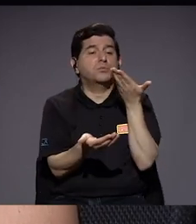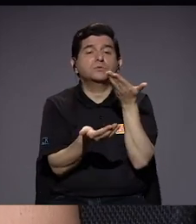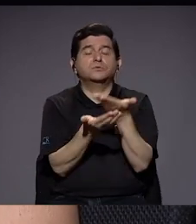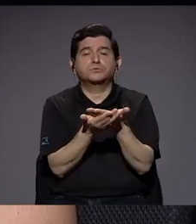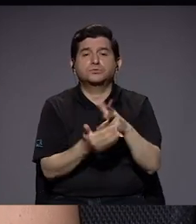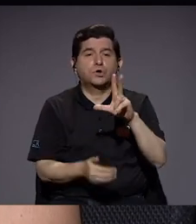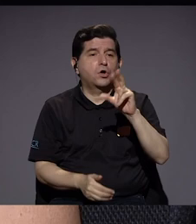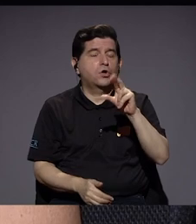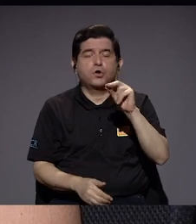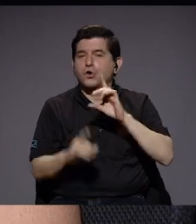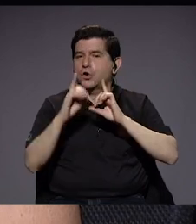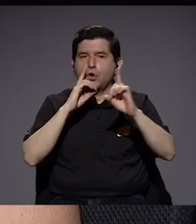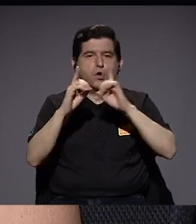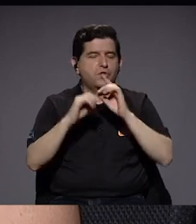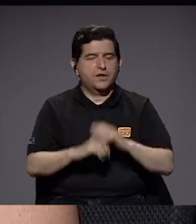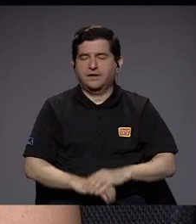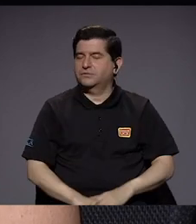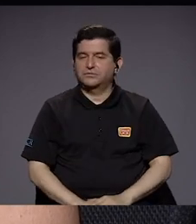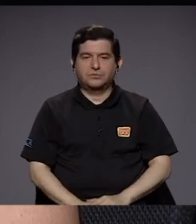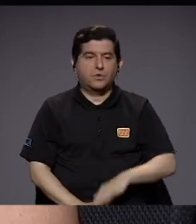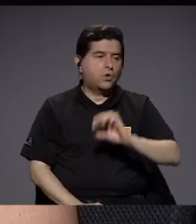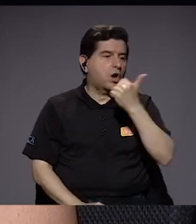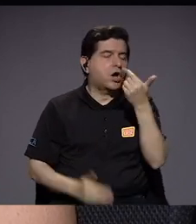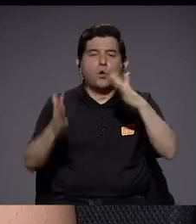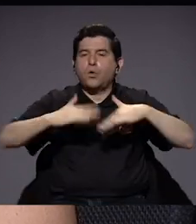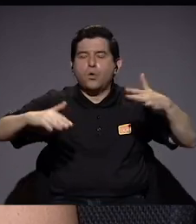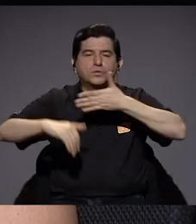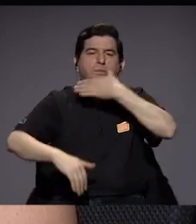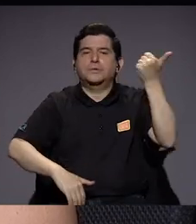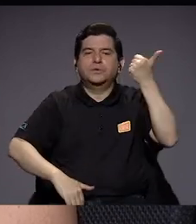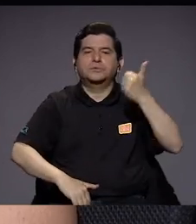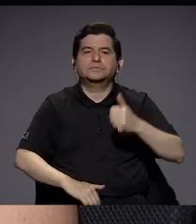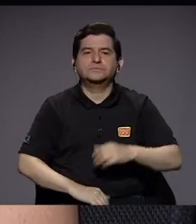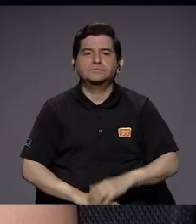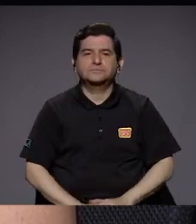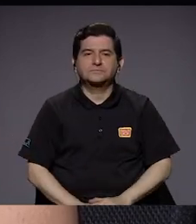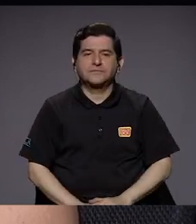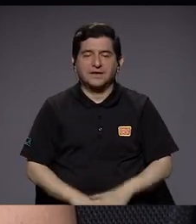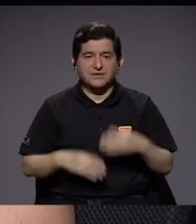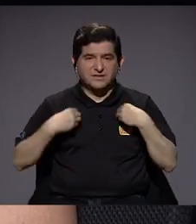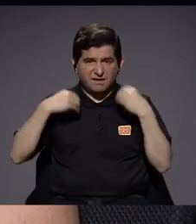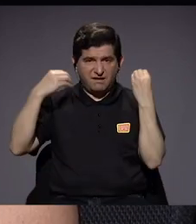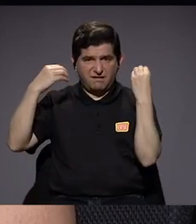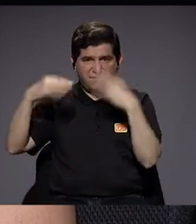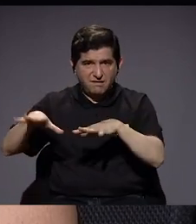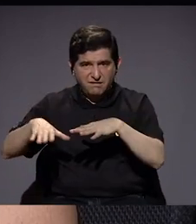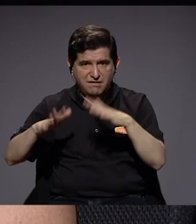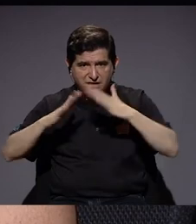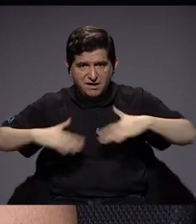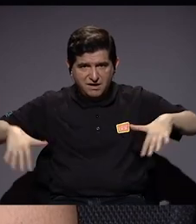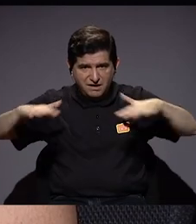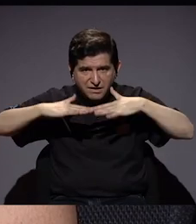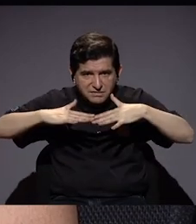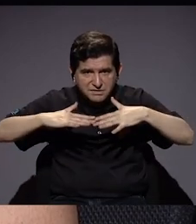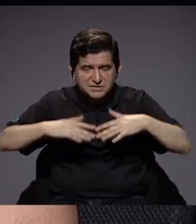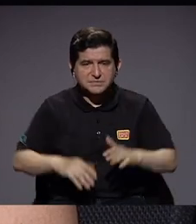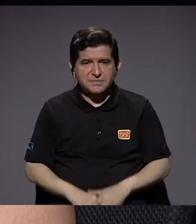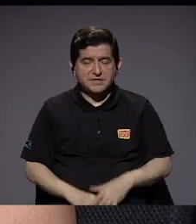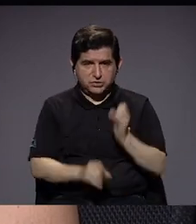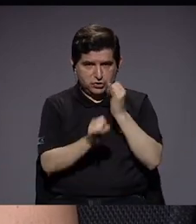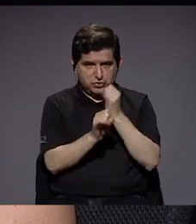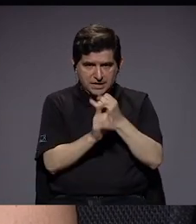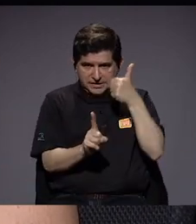posibilidad de no tener el diálogo desde ahí, sino desde otros espacios. Entonces, el renunciar a esos espacios de